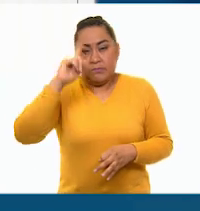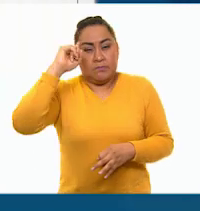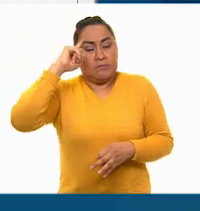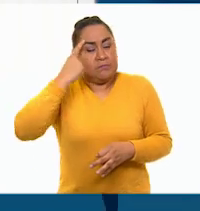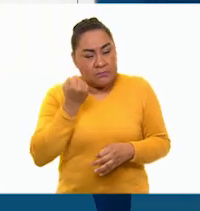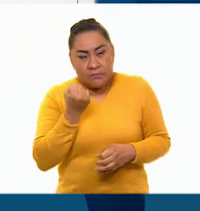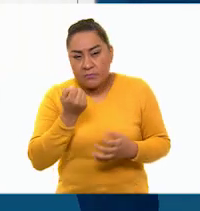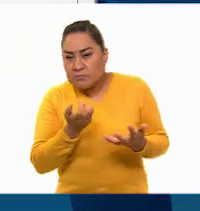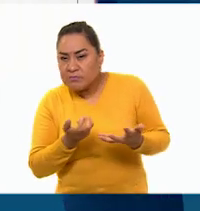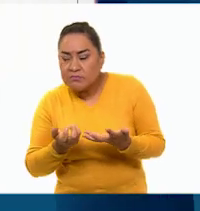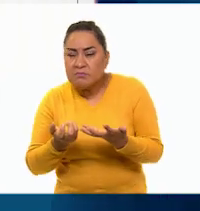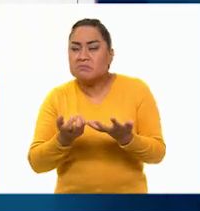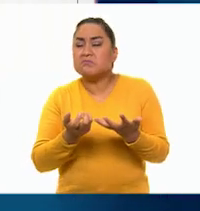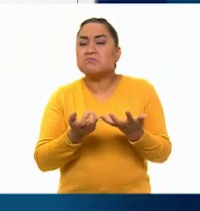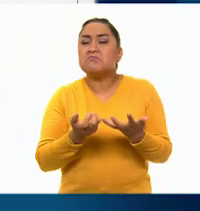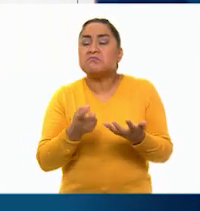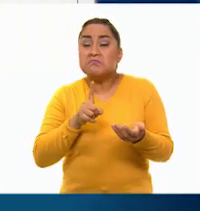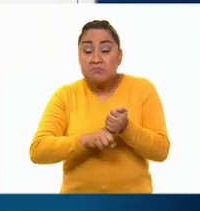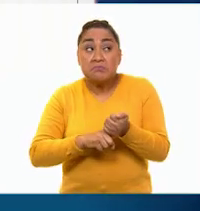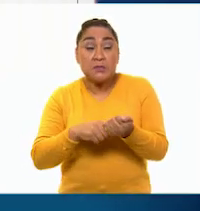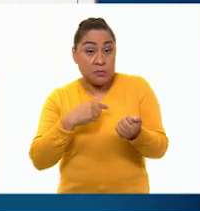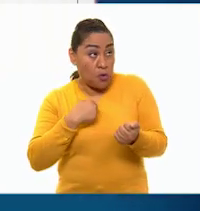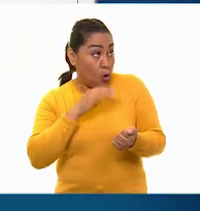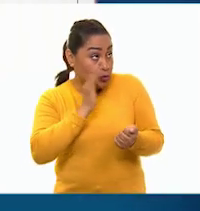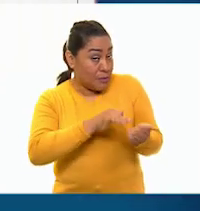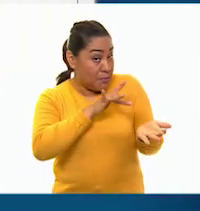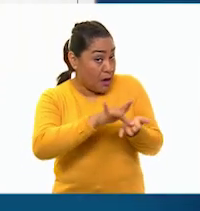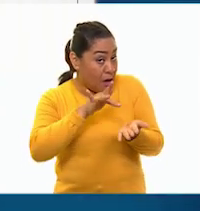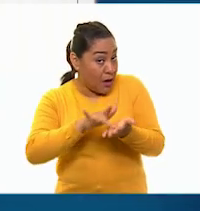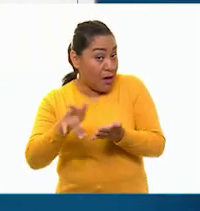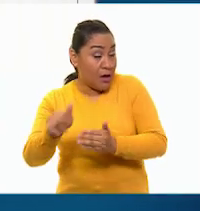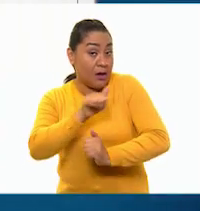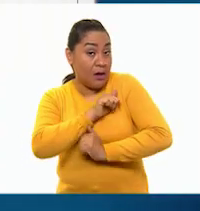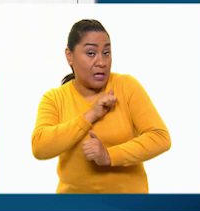comprobar que no estaba dispuesta a aceptar mi colaboración con los insurgentes.